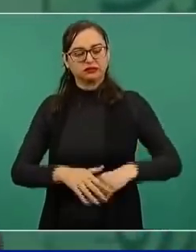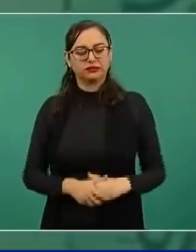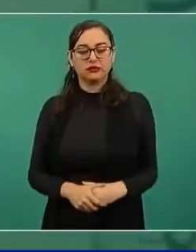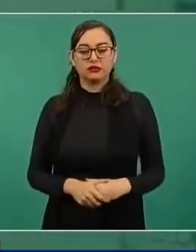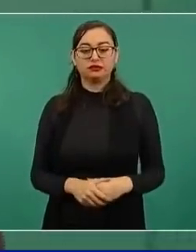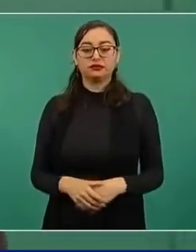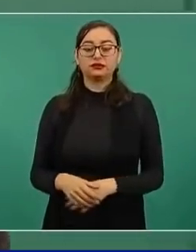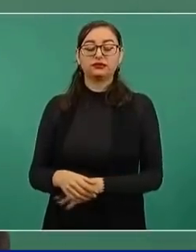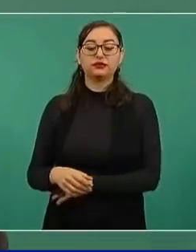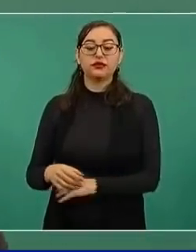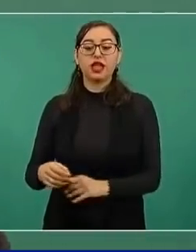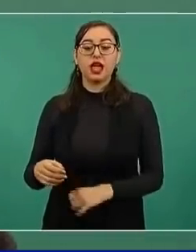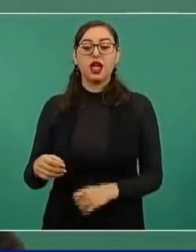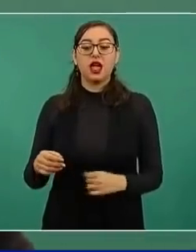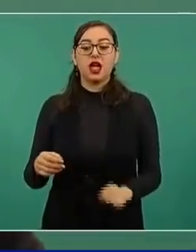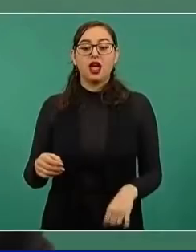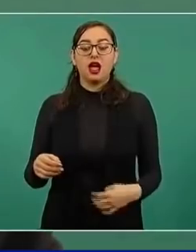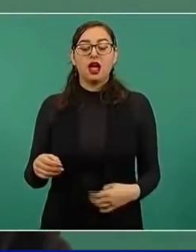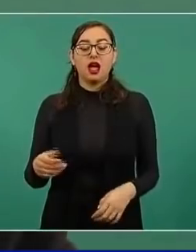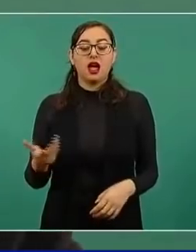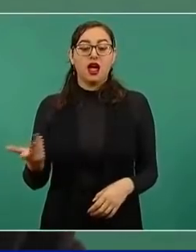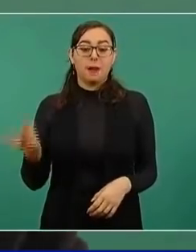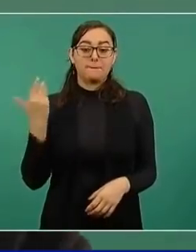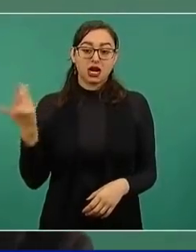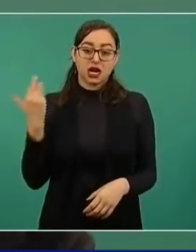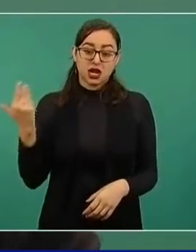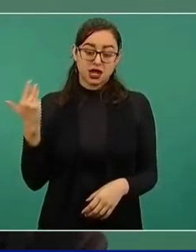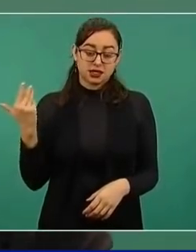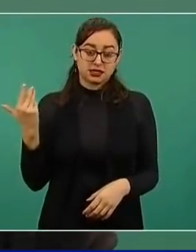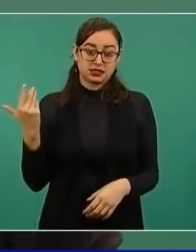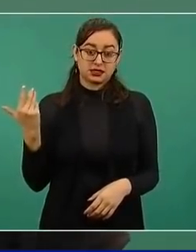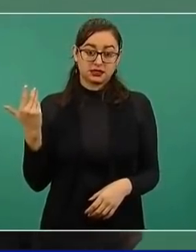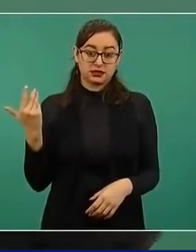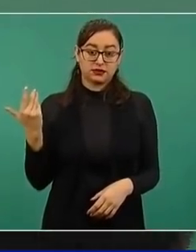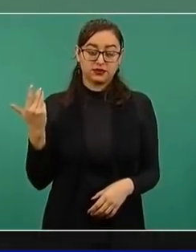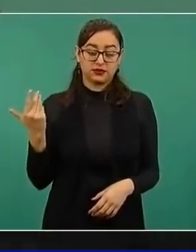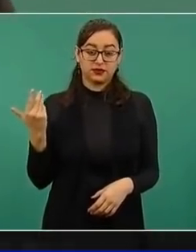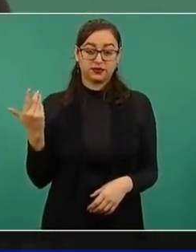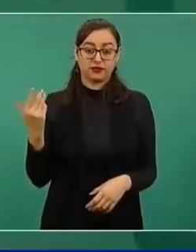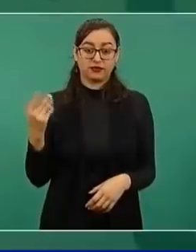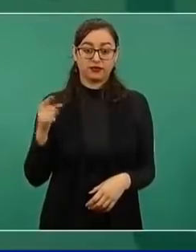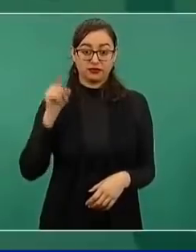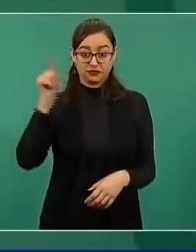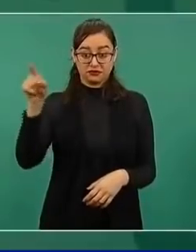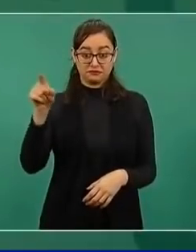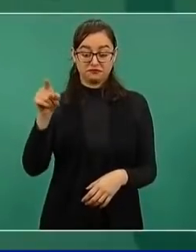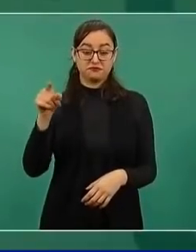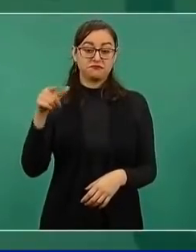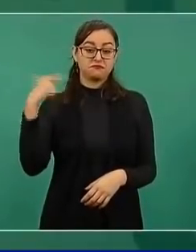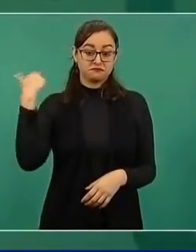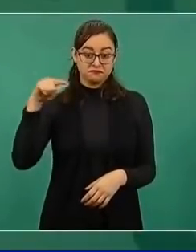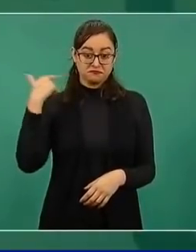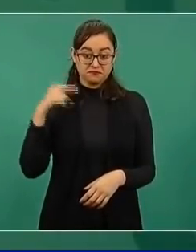terminar la Feria del Libro